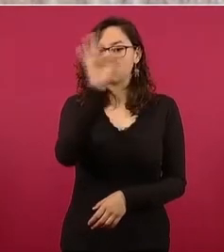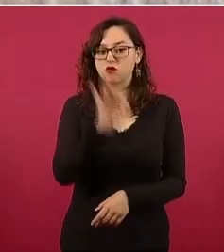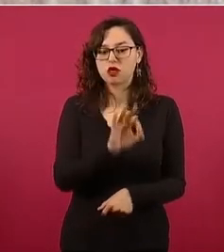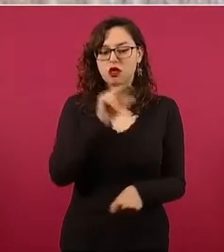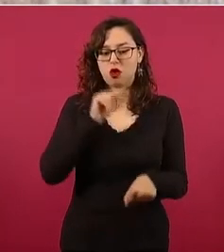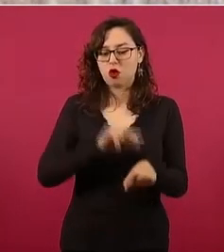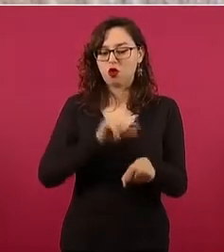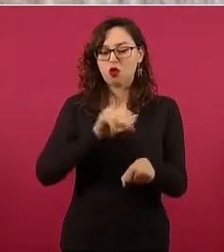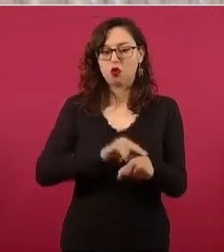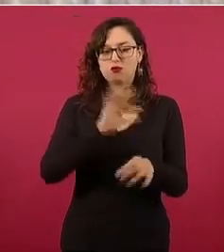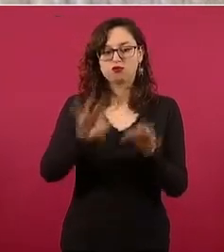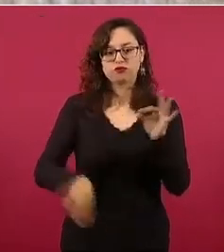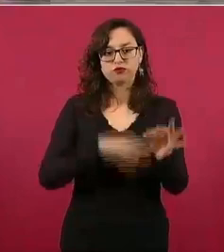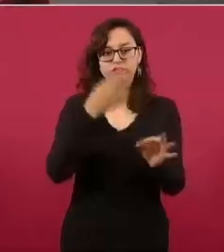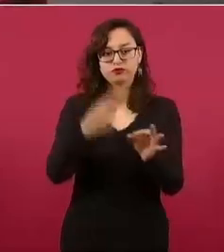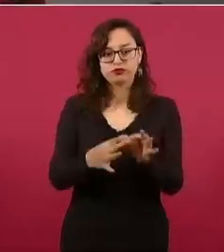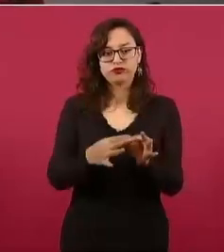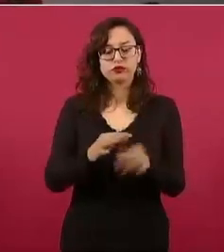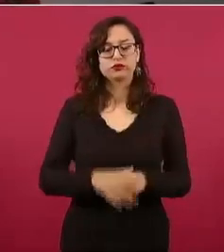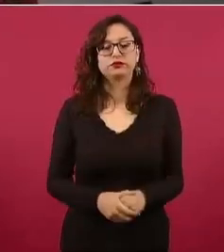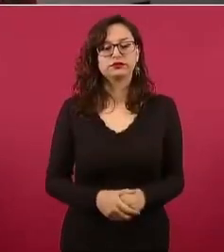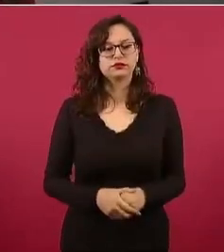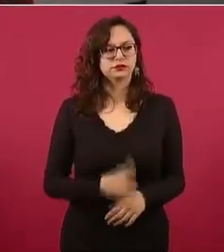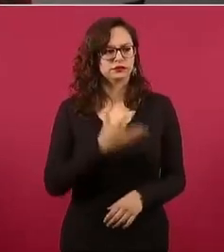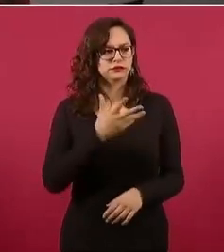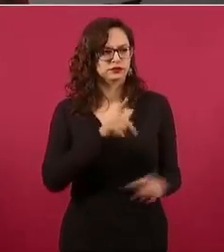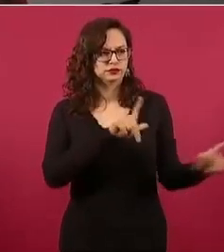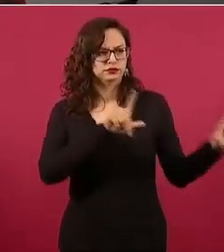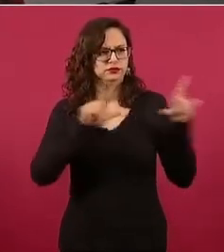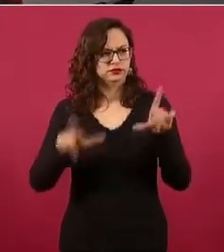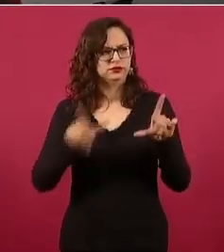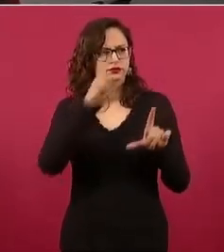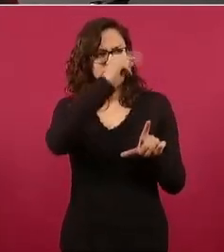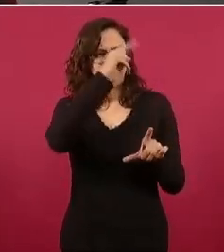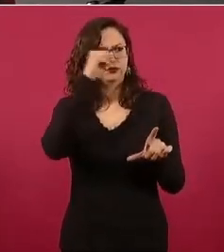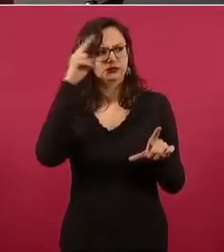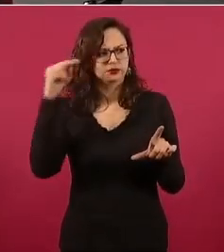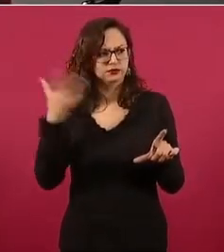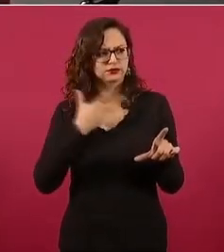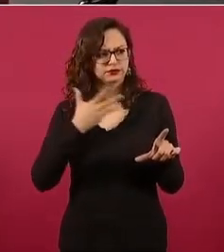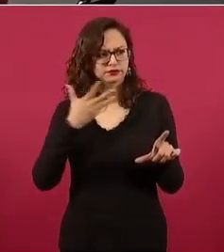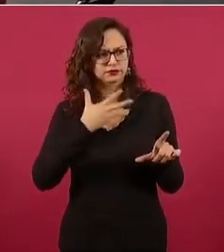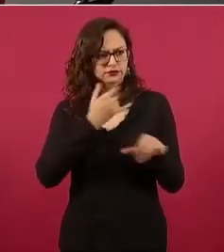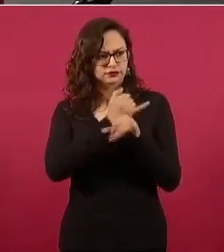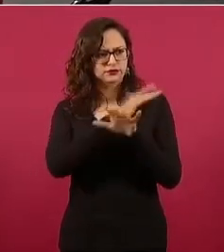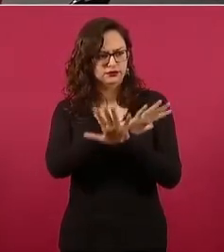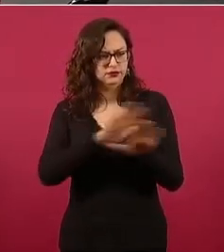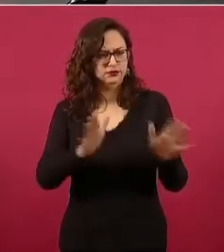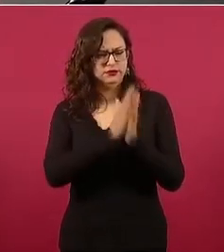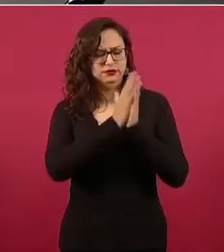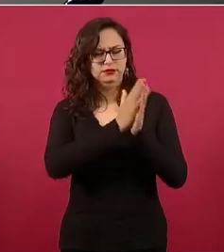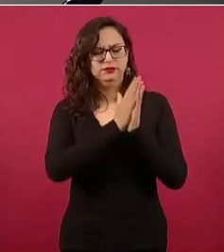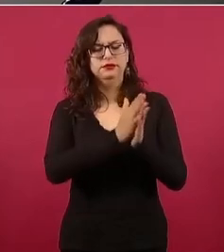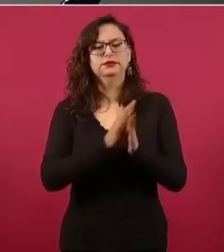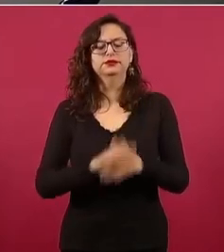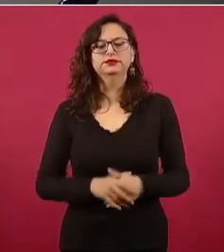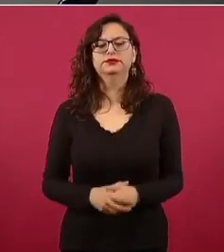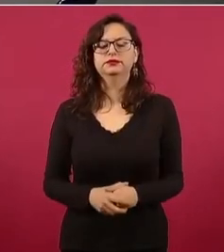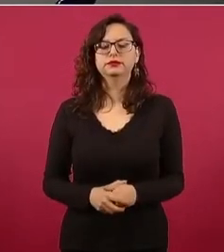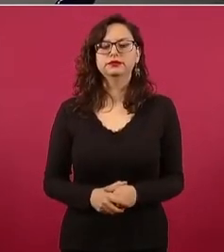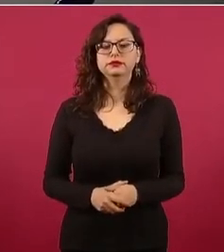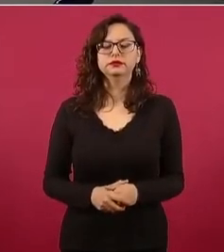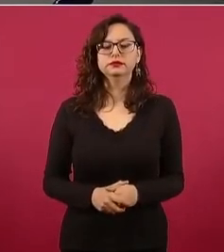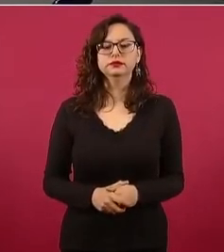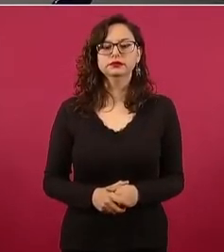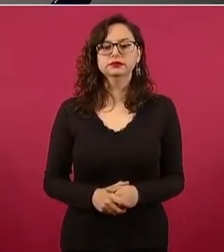No tienes la lámina de Nayarit, nada más, pero aún